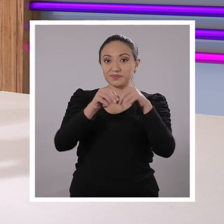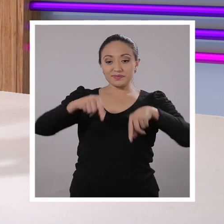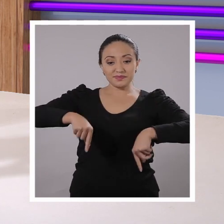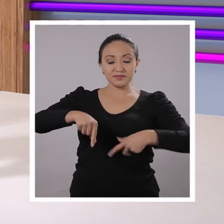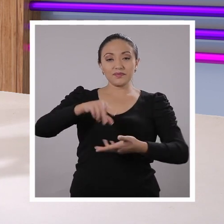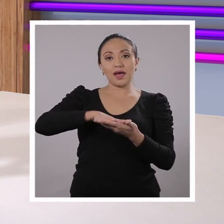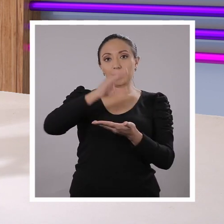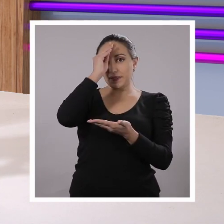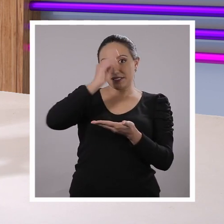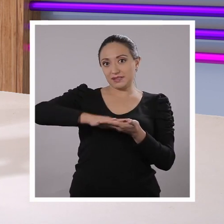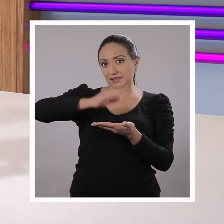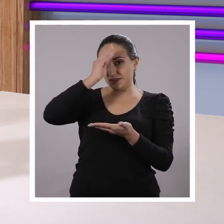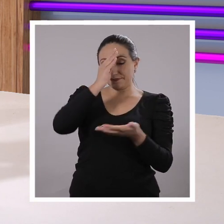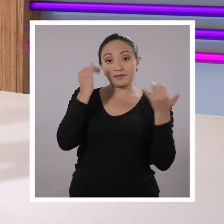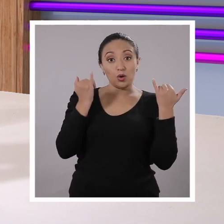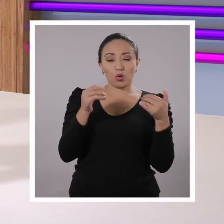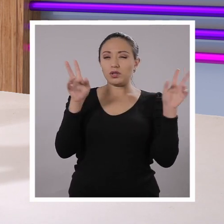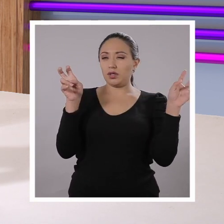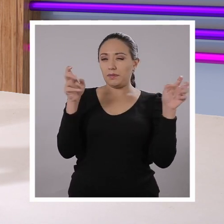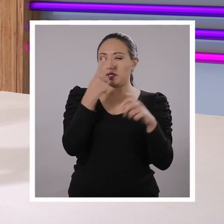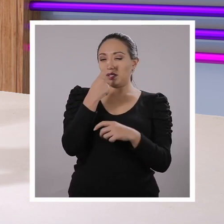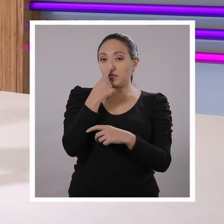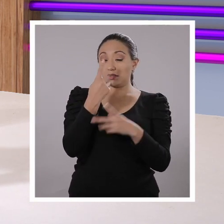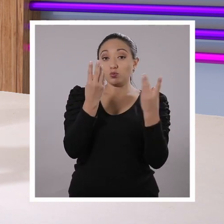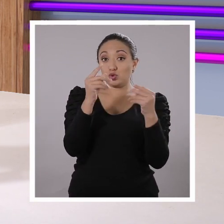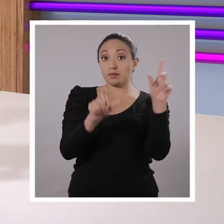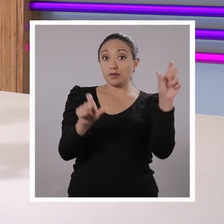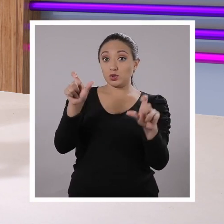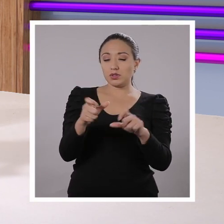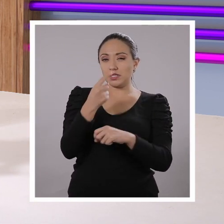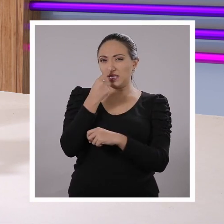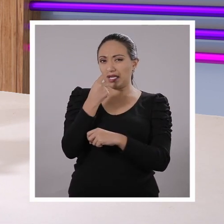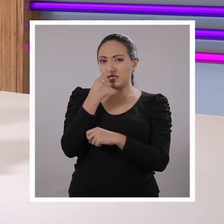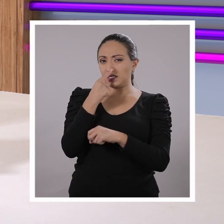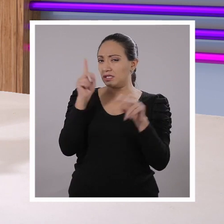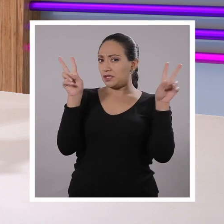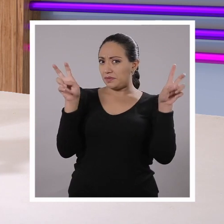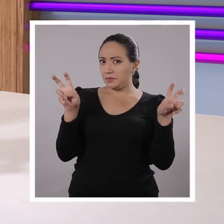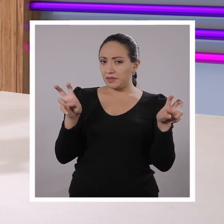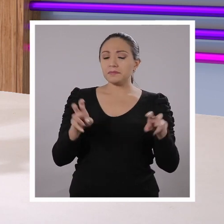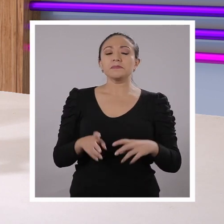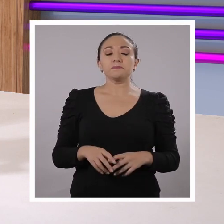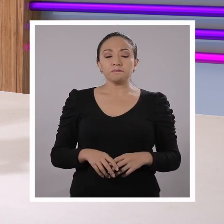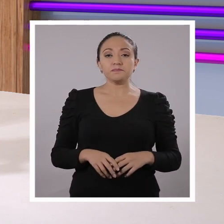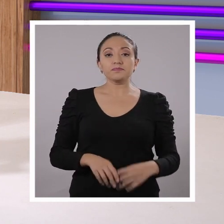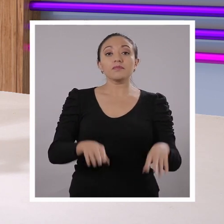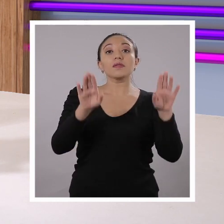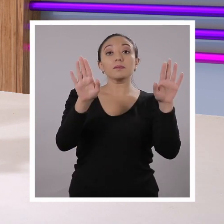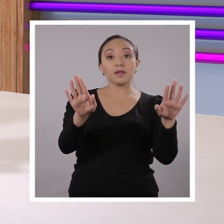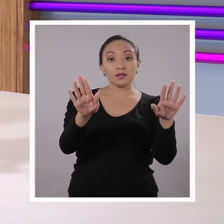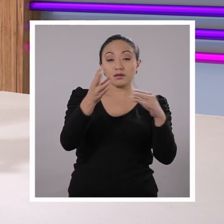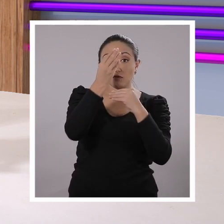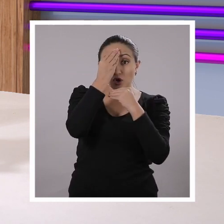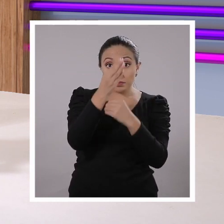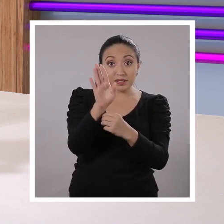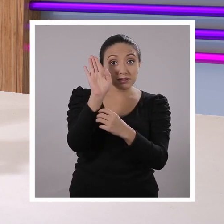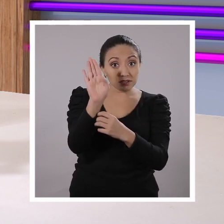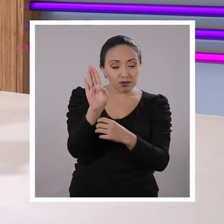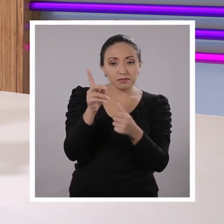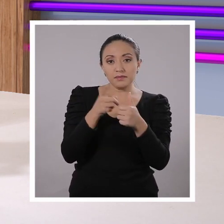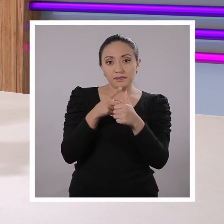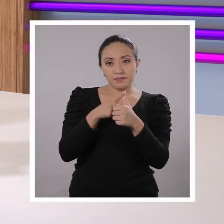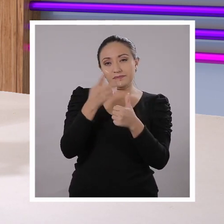Continuamos con nuestro aprendizaje. Hoy vamos a topar un tema que apasiona a muchas, muchas personas. Pero para